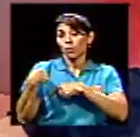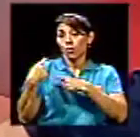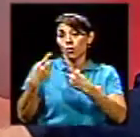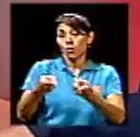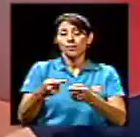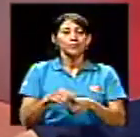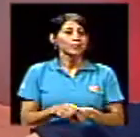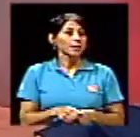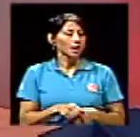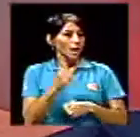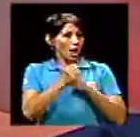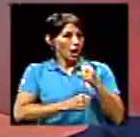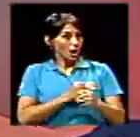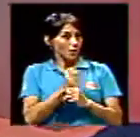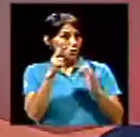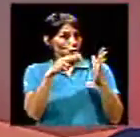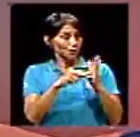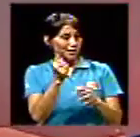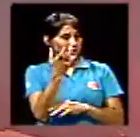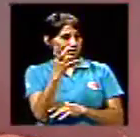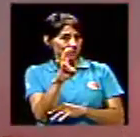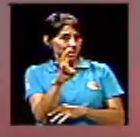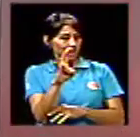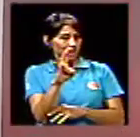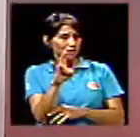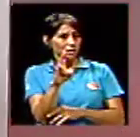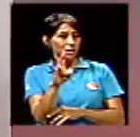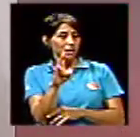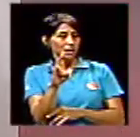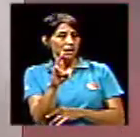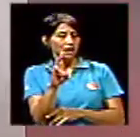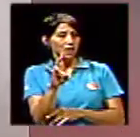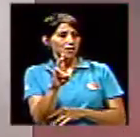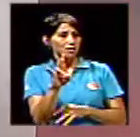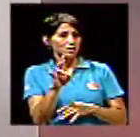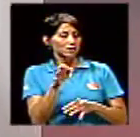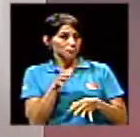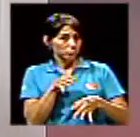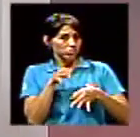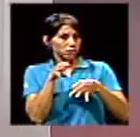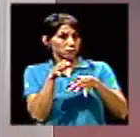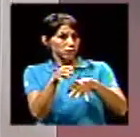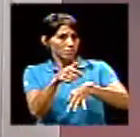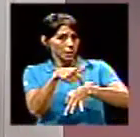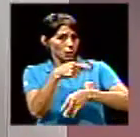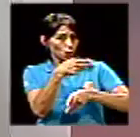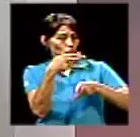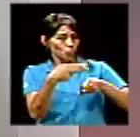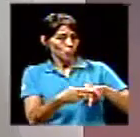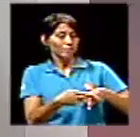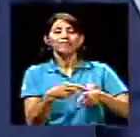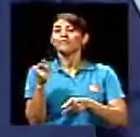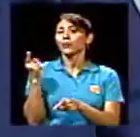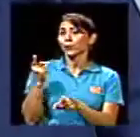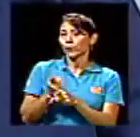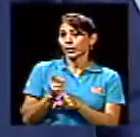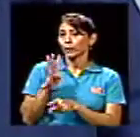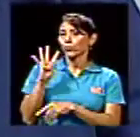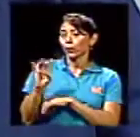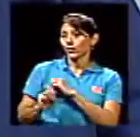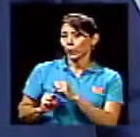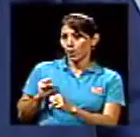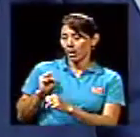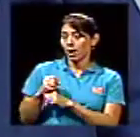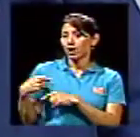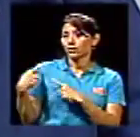Al 2017 se extiende el periodo por el cual usted está nombrado. Correcto, correcto. Son cuatro años. Correcto.